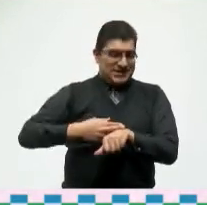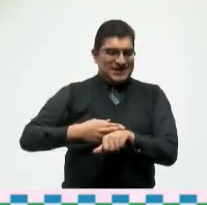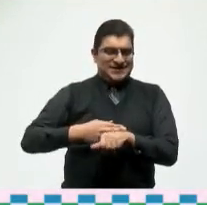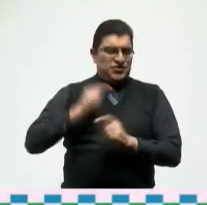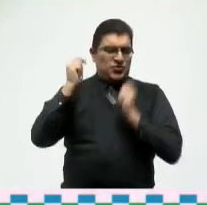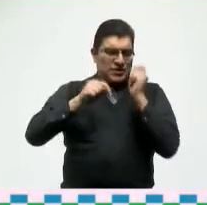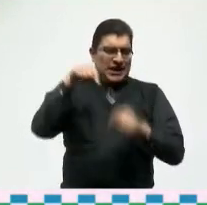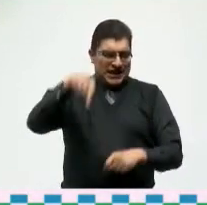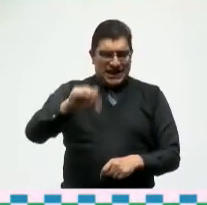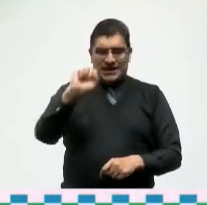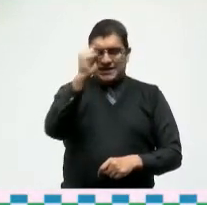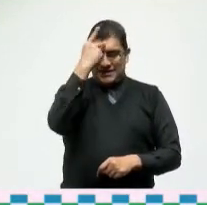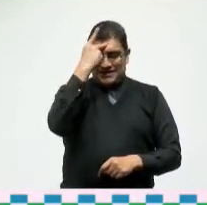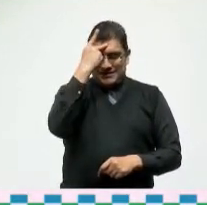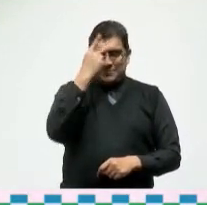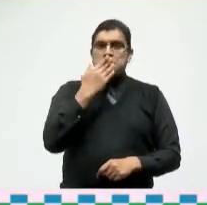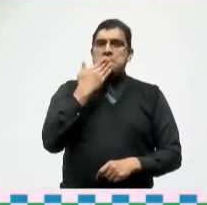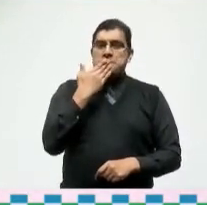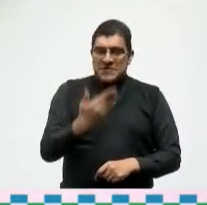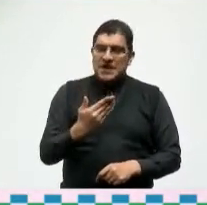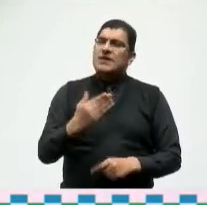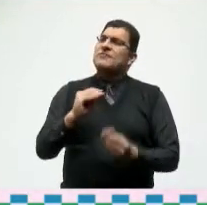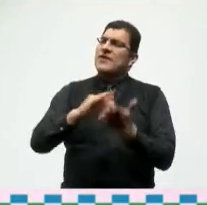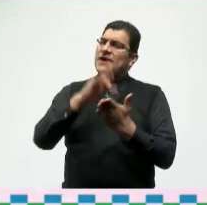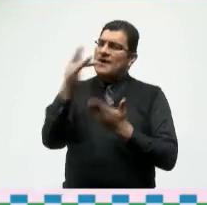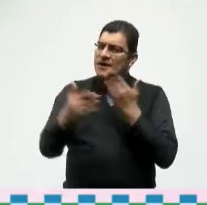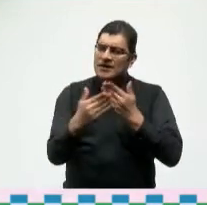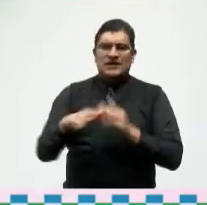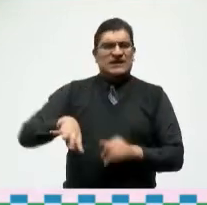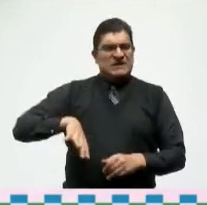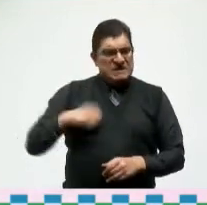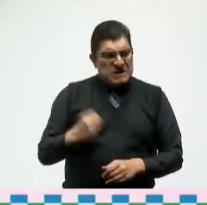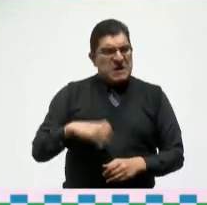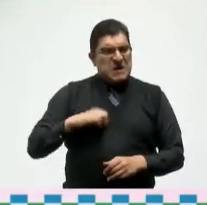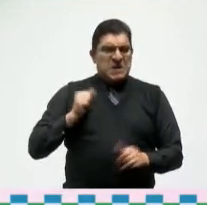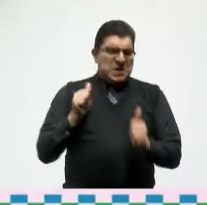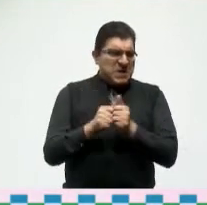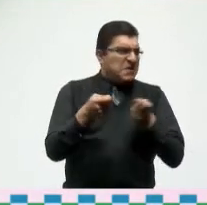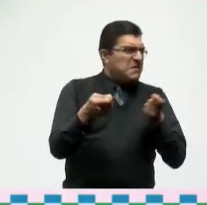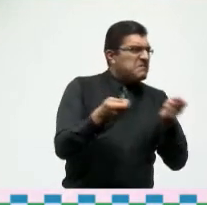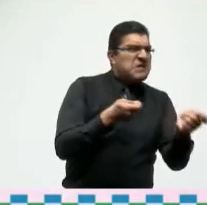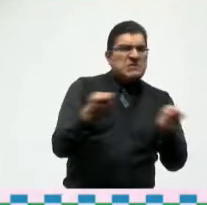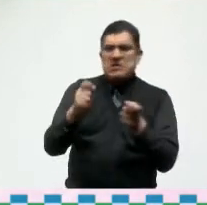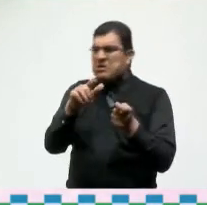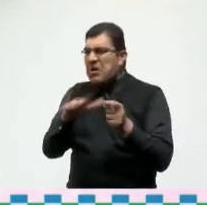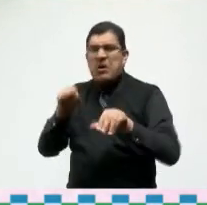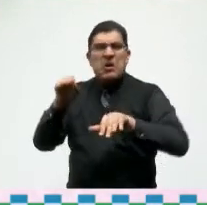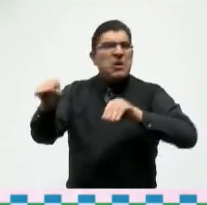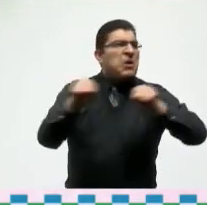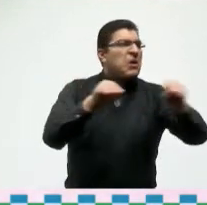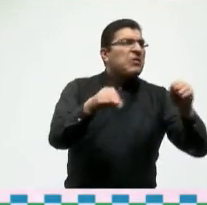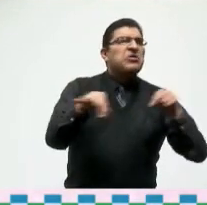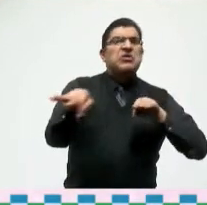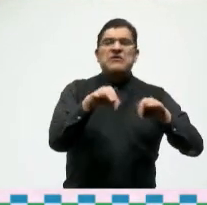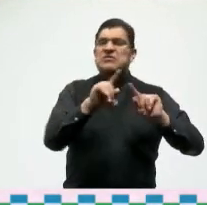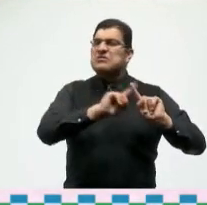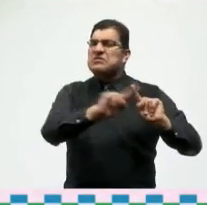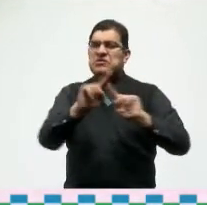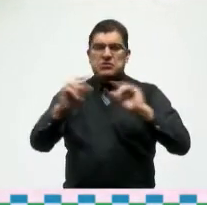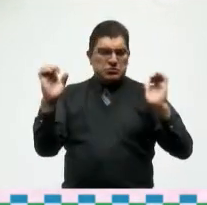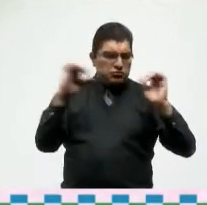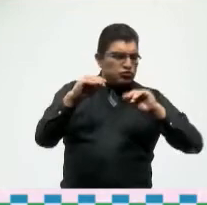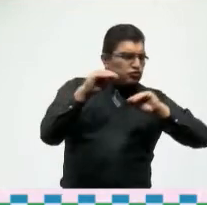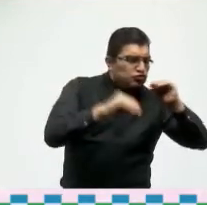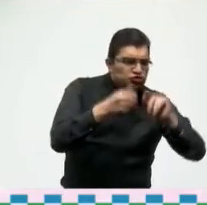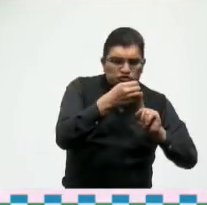de San Luis Poposí a quien agradezco el esfuerzo en la coordinación de todos los trabajos que se han venido